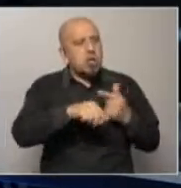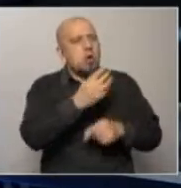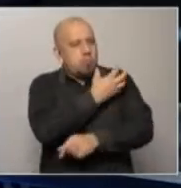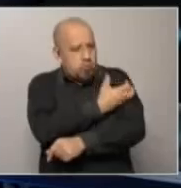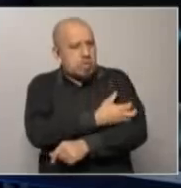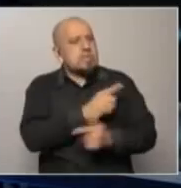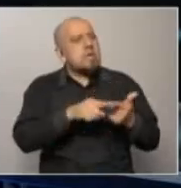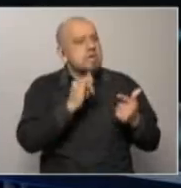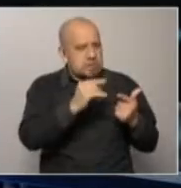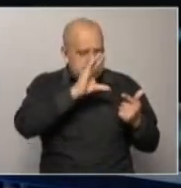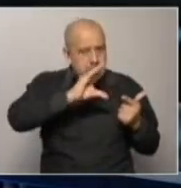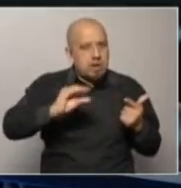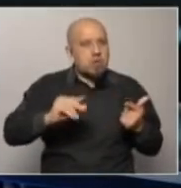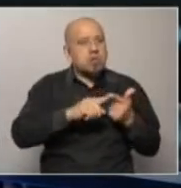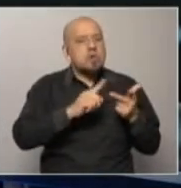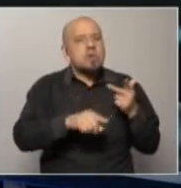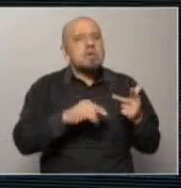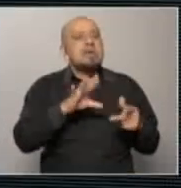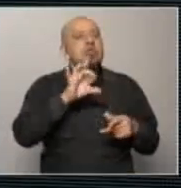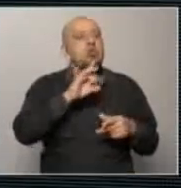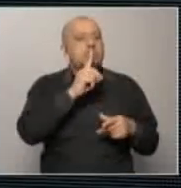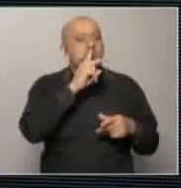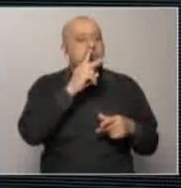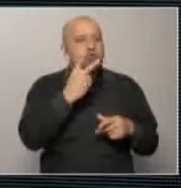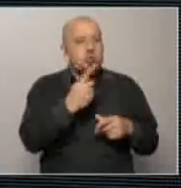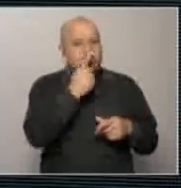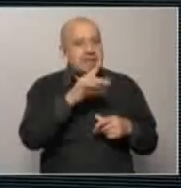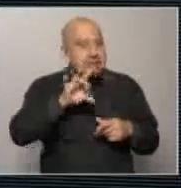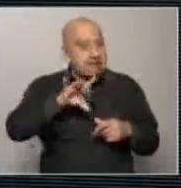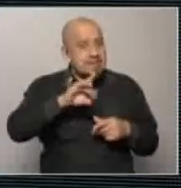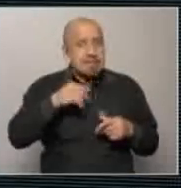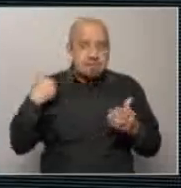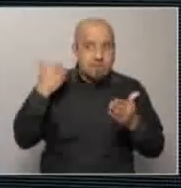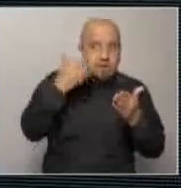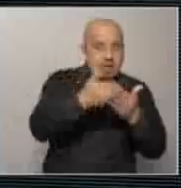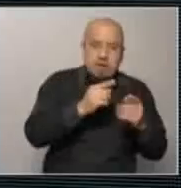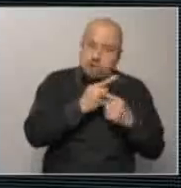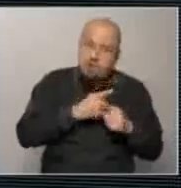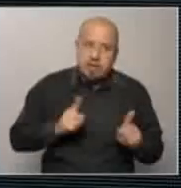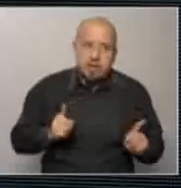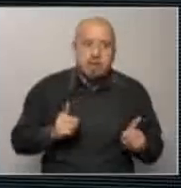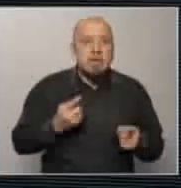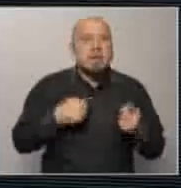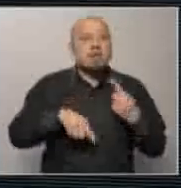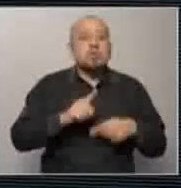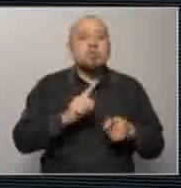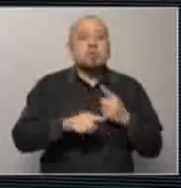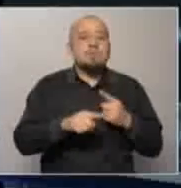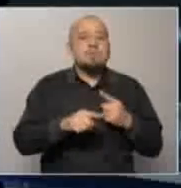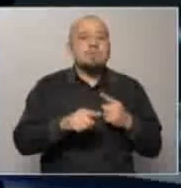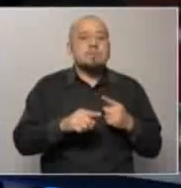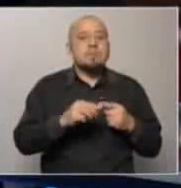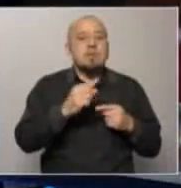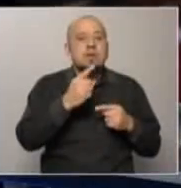discusión eso yo no lo creo que lo que pasó de 2015 para acá fue sustancialmente distinto de lo que pasó hasta el 2014 y a partir del 2017 hasta el